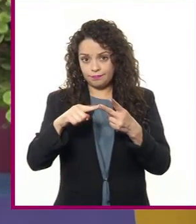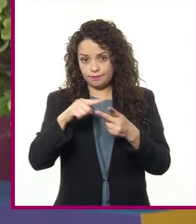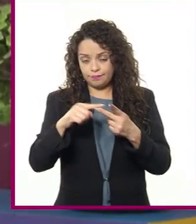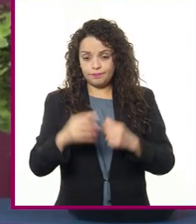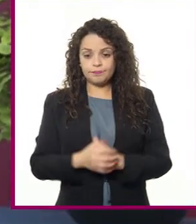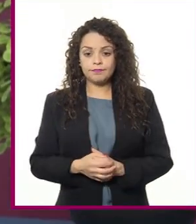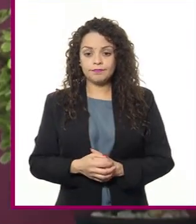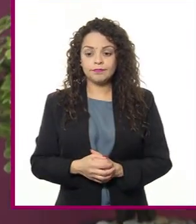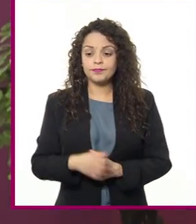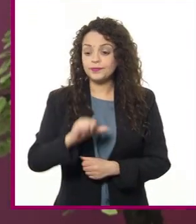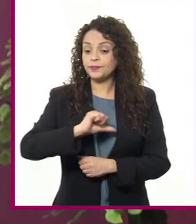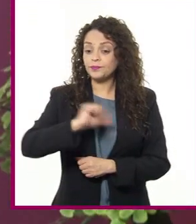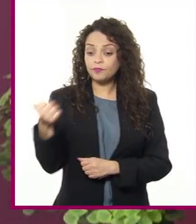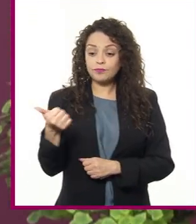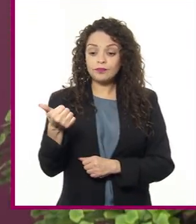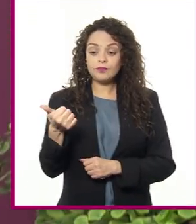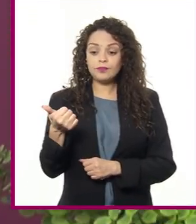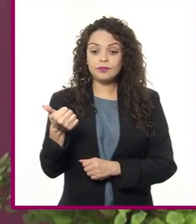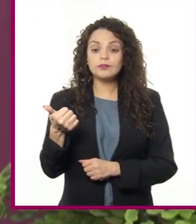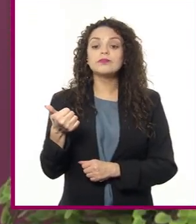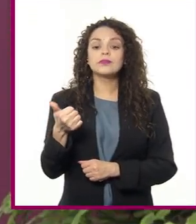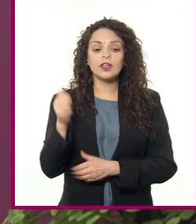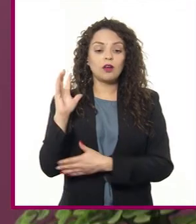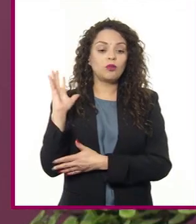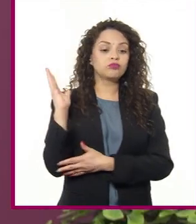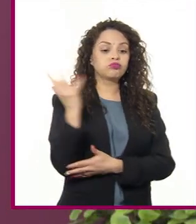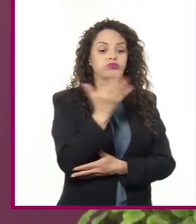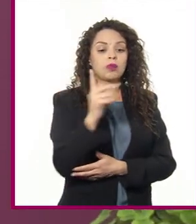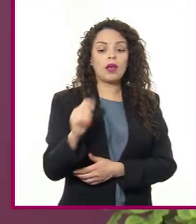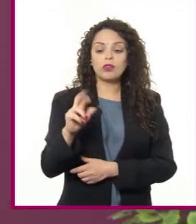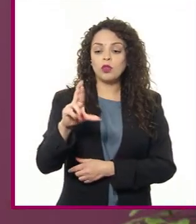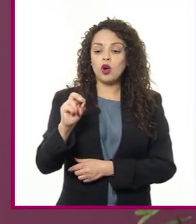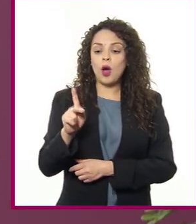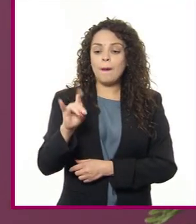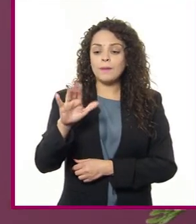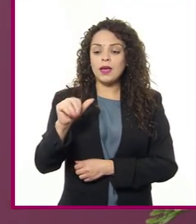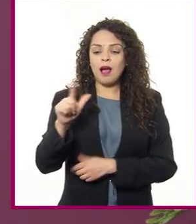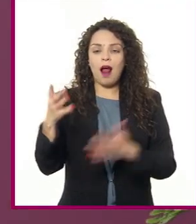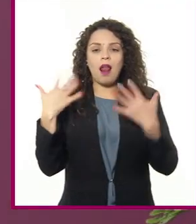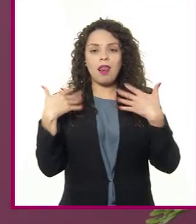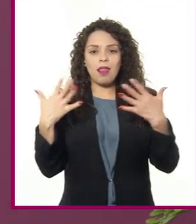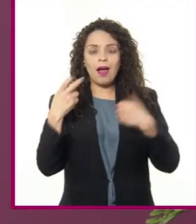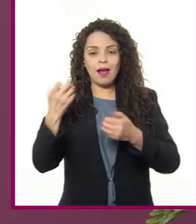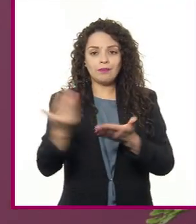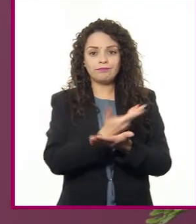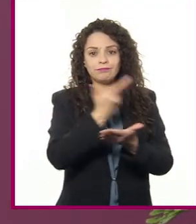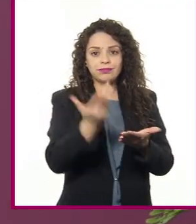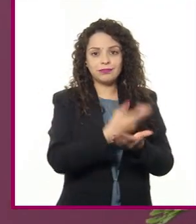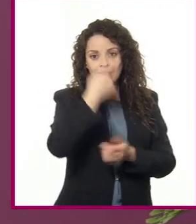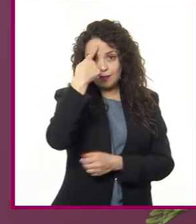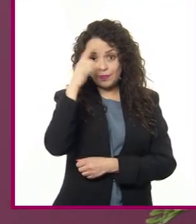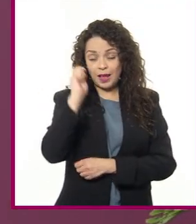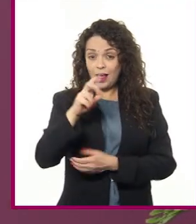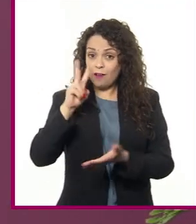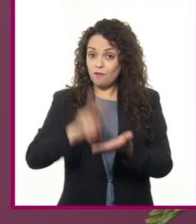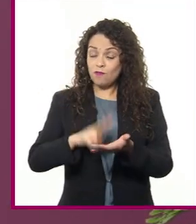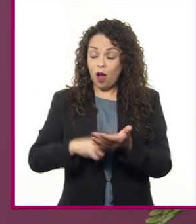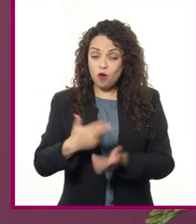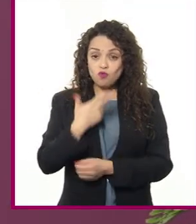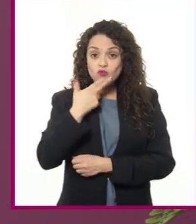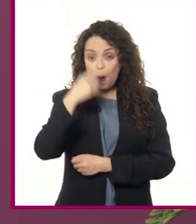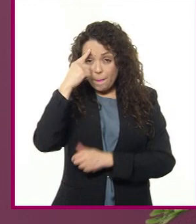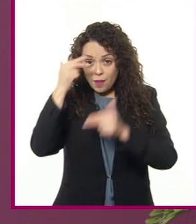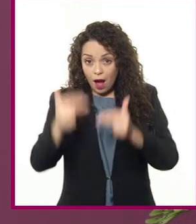Por otro lado, sé que los bosques tropicales son una fuente de recursos forestales de alto valor comercial,